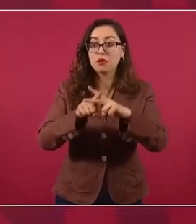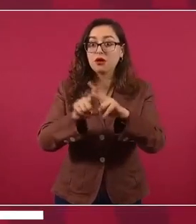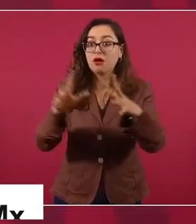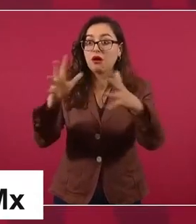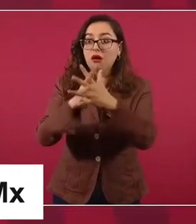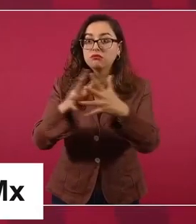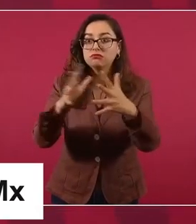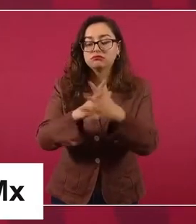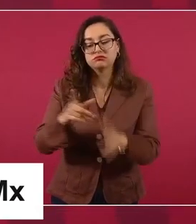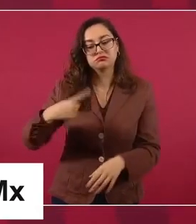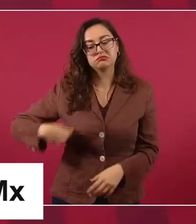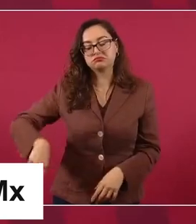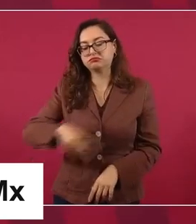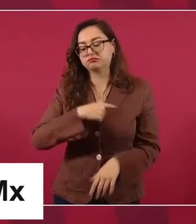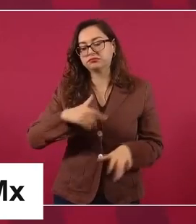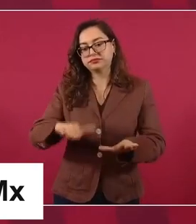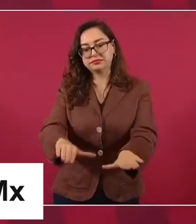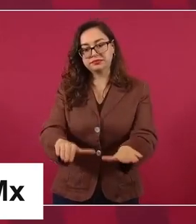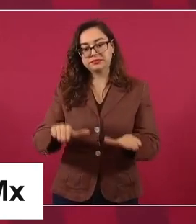neutralidad